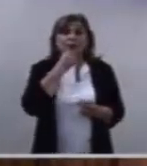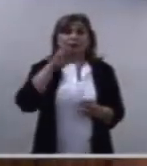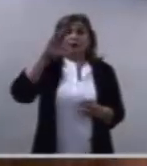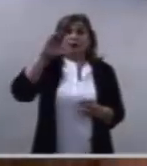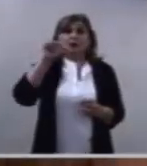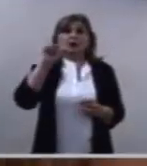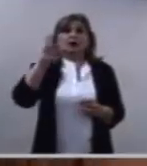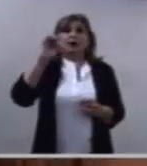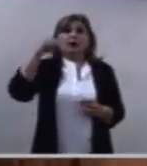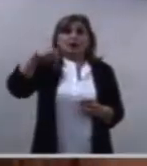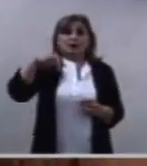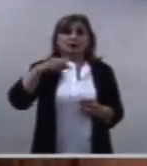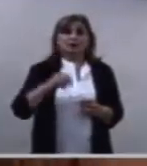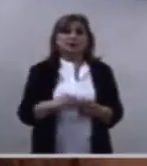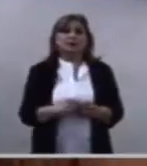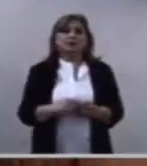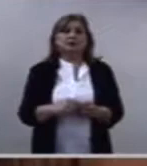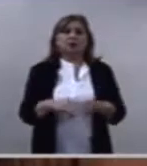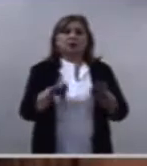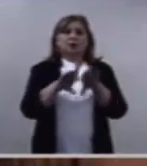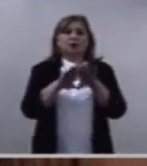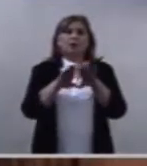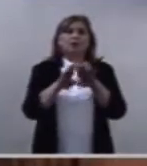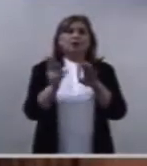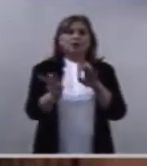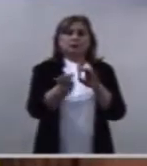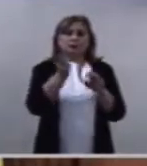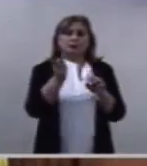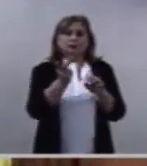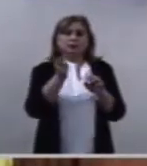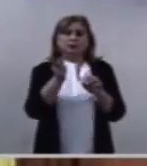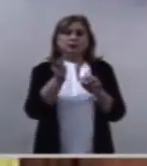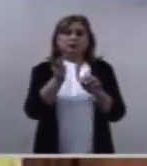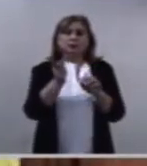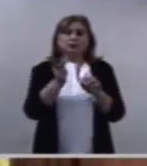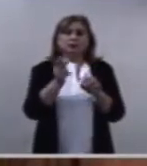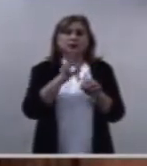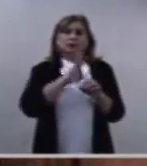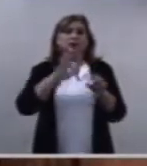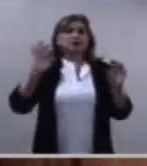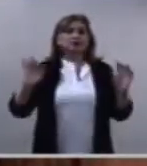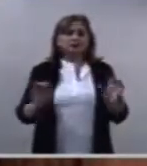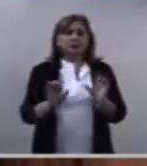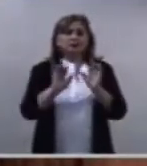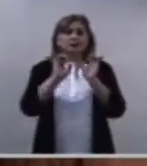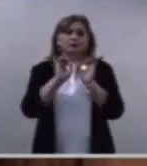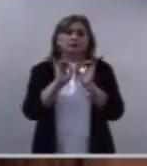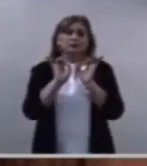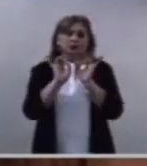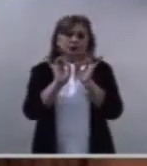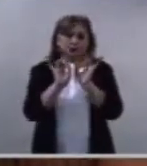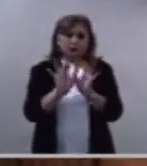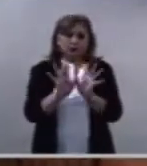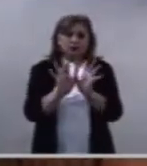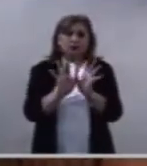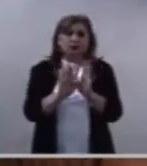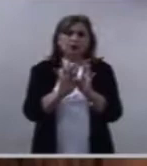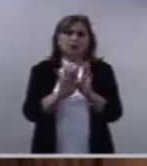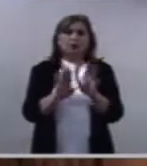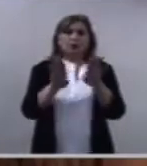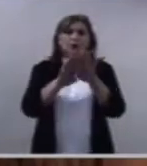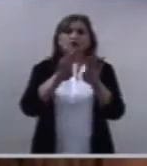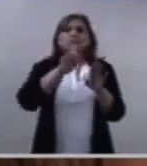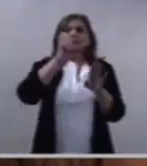formulada como pregunta, será respondida por el Señor